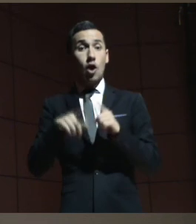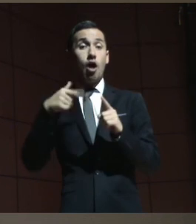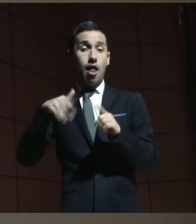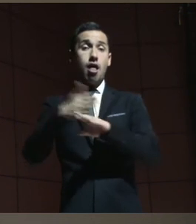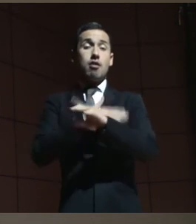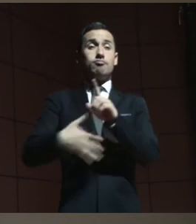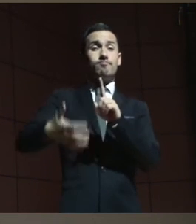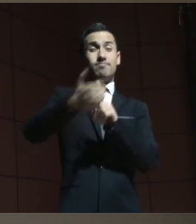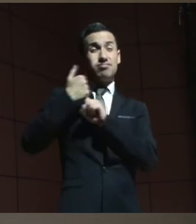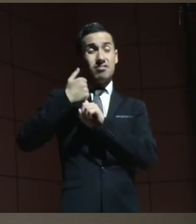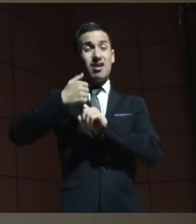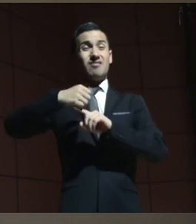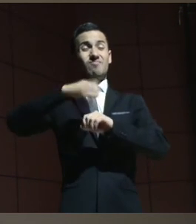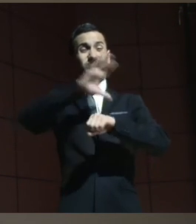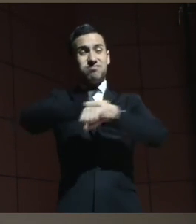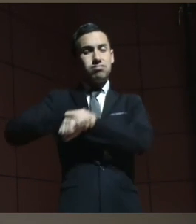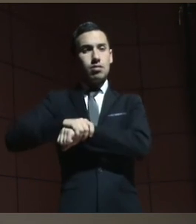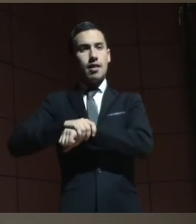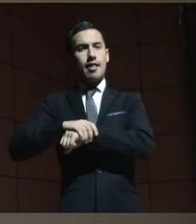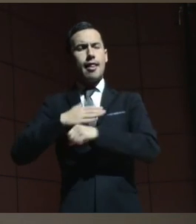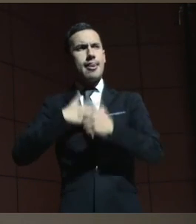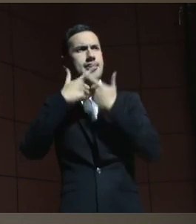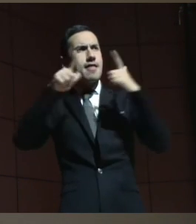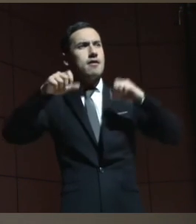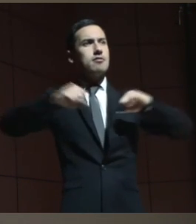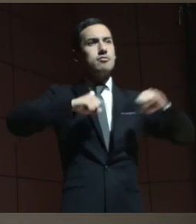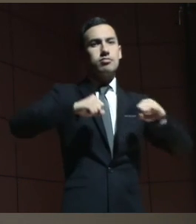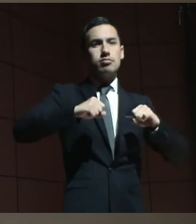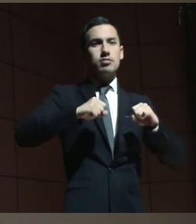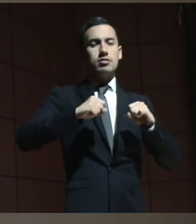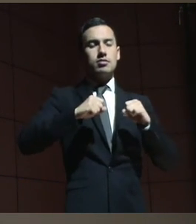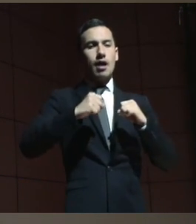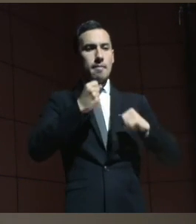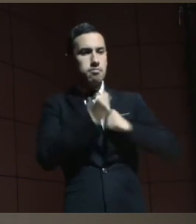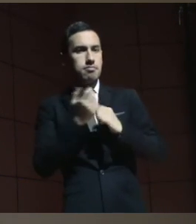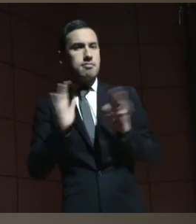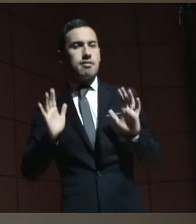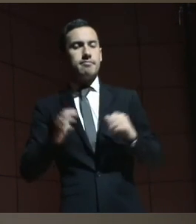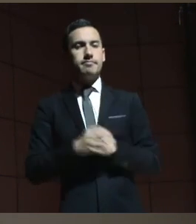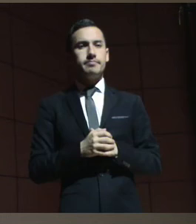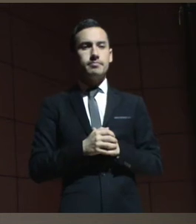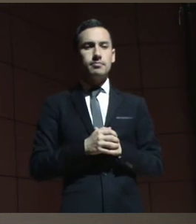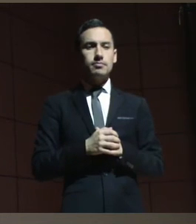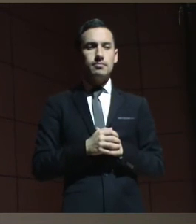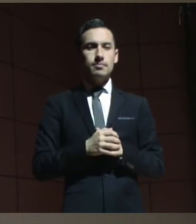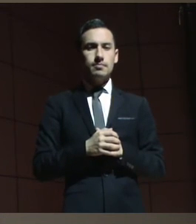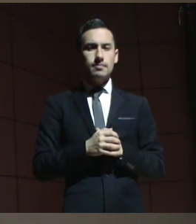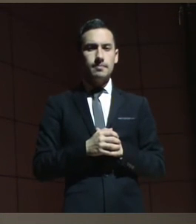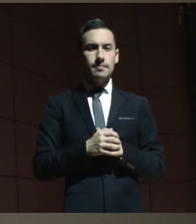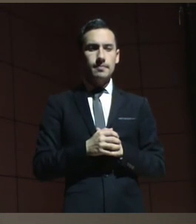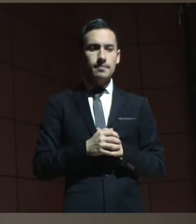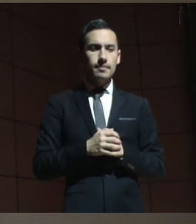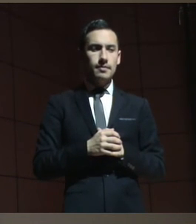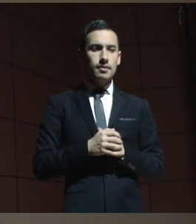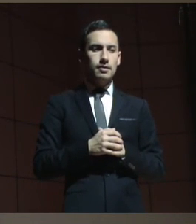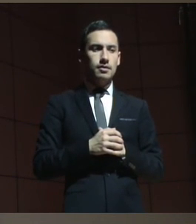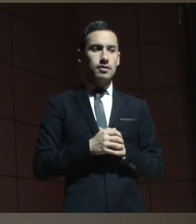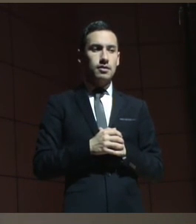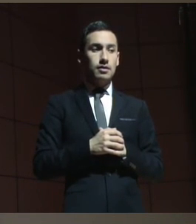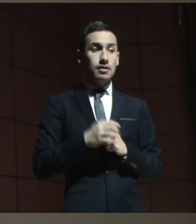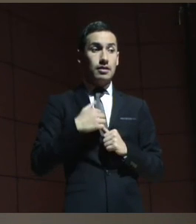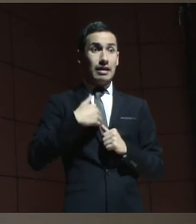privado de de su libertad sin control de legalidad alguna cuando supo que moría